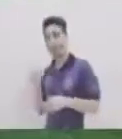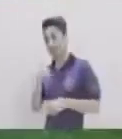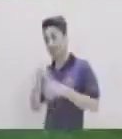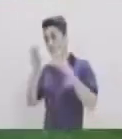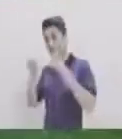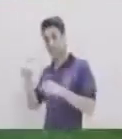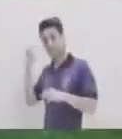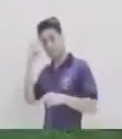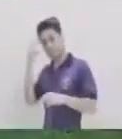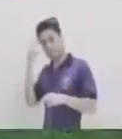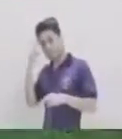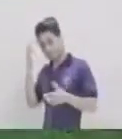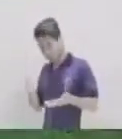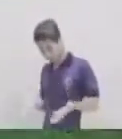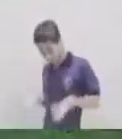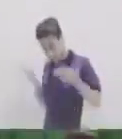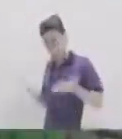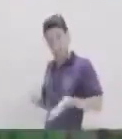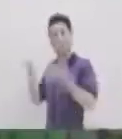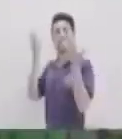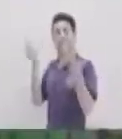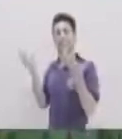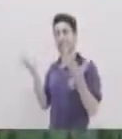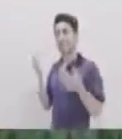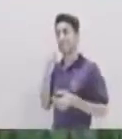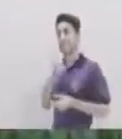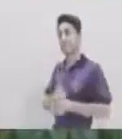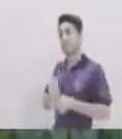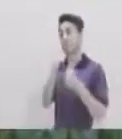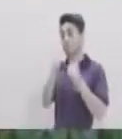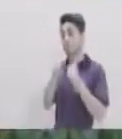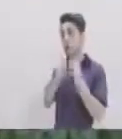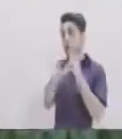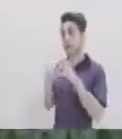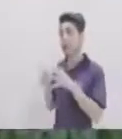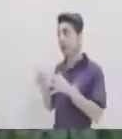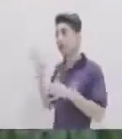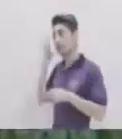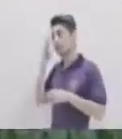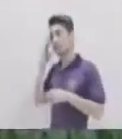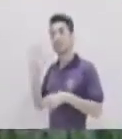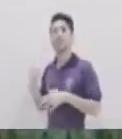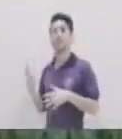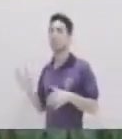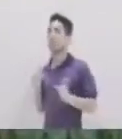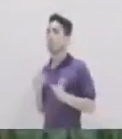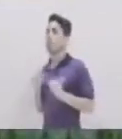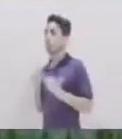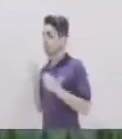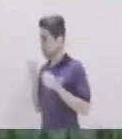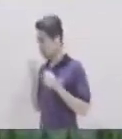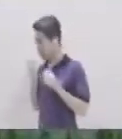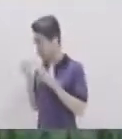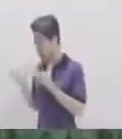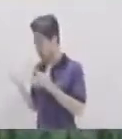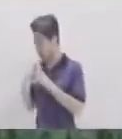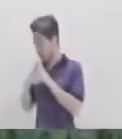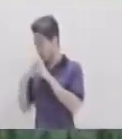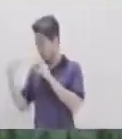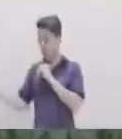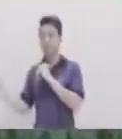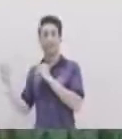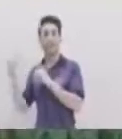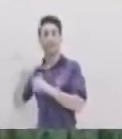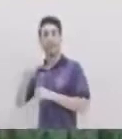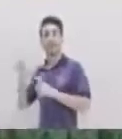persona Que sabe levantar A otra persona Los buenos líderes Andrés Son aquellas personas Que se pueden proyectar En los